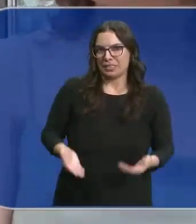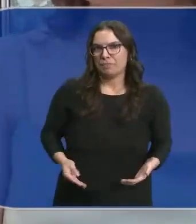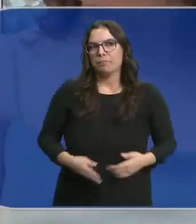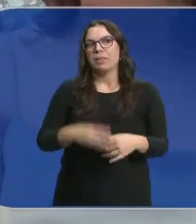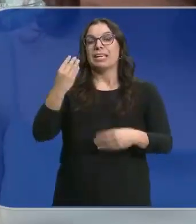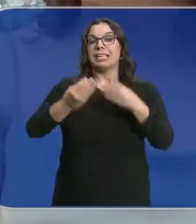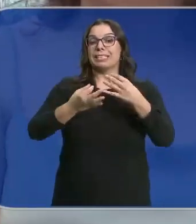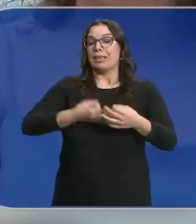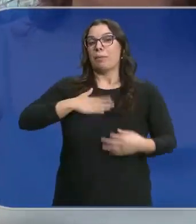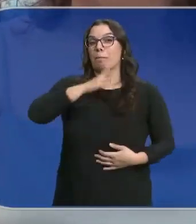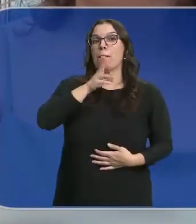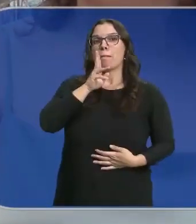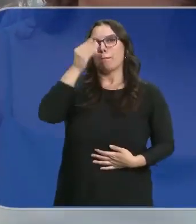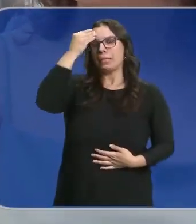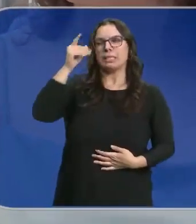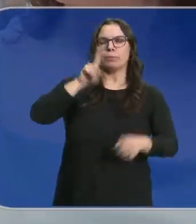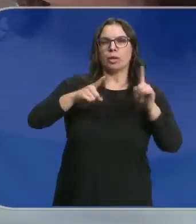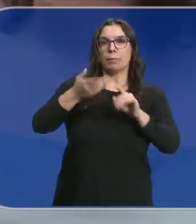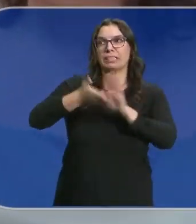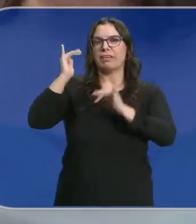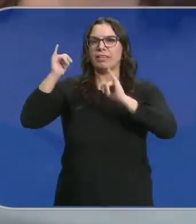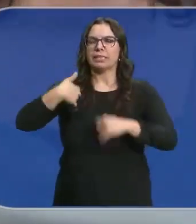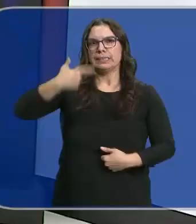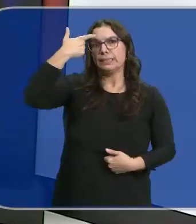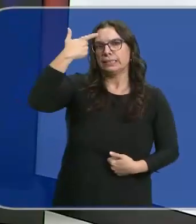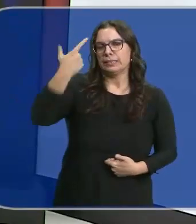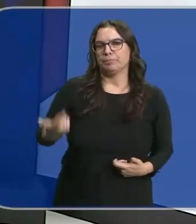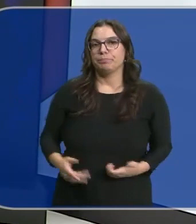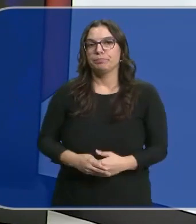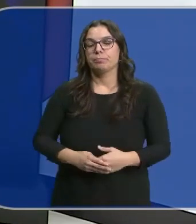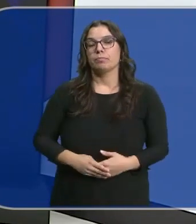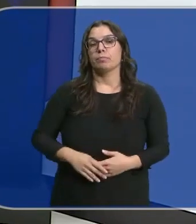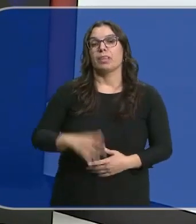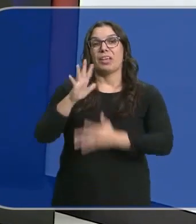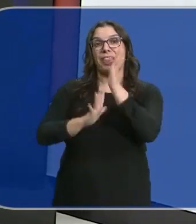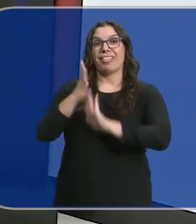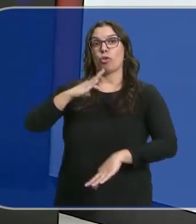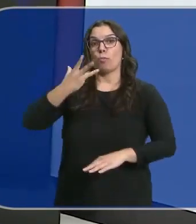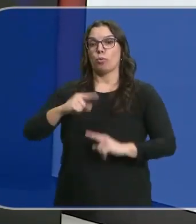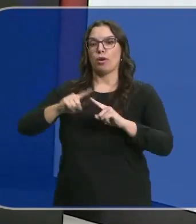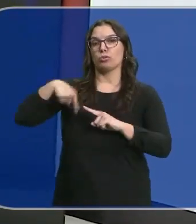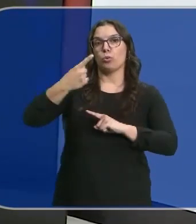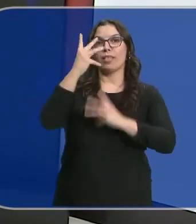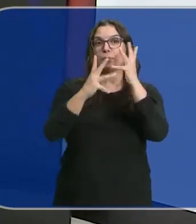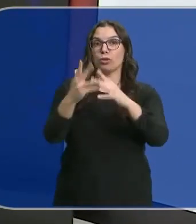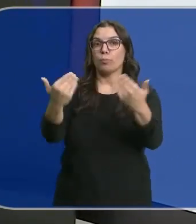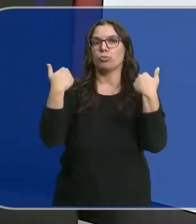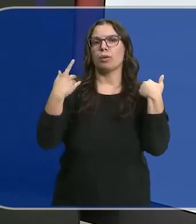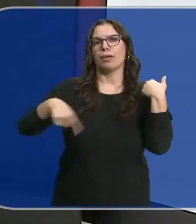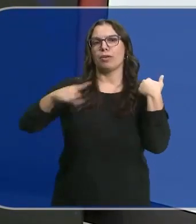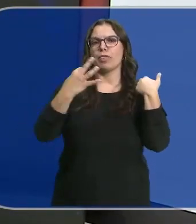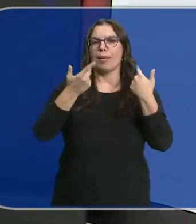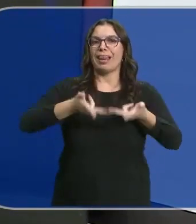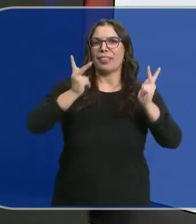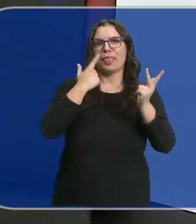piensas como madre que los problemas cada vez que salen. La tragedia de Murcia ha llevado a las administraciones competentes a revisar